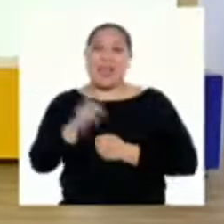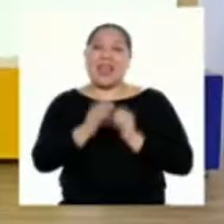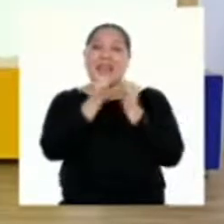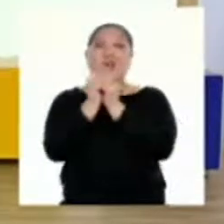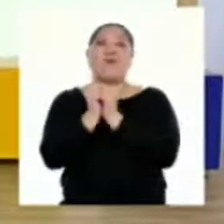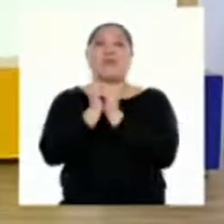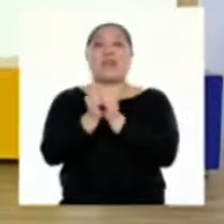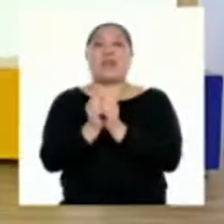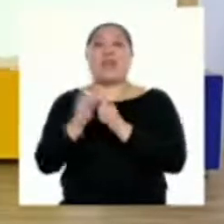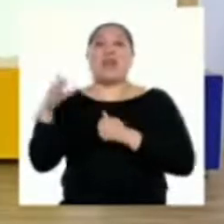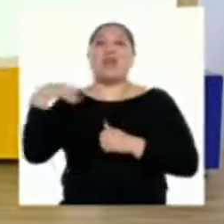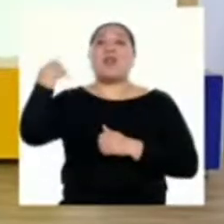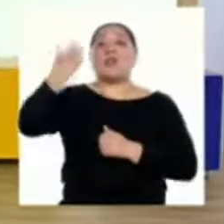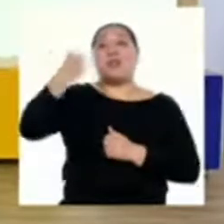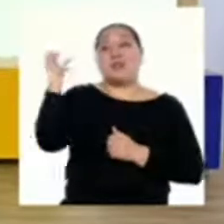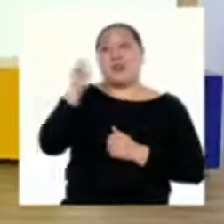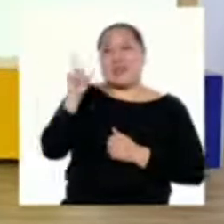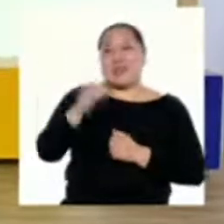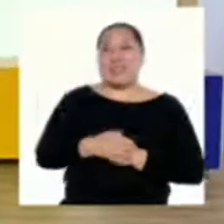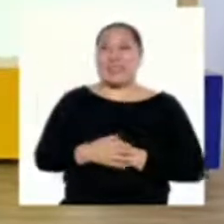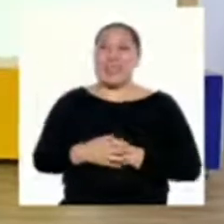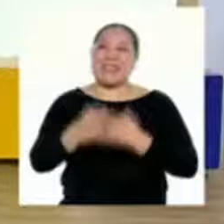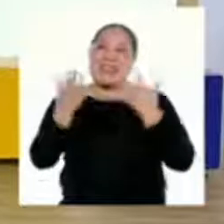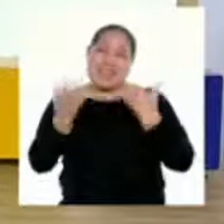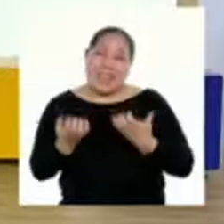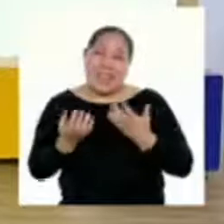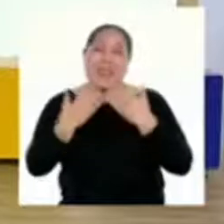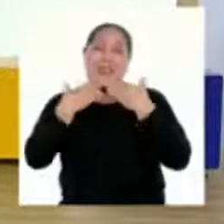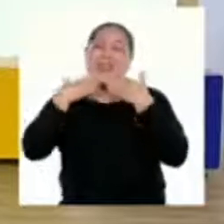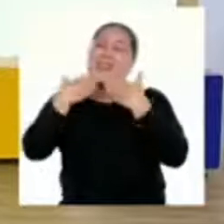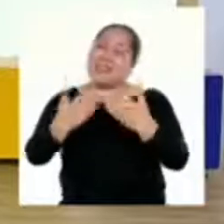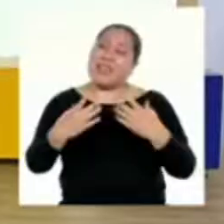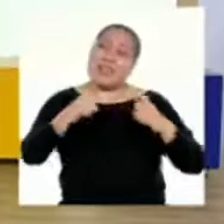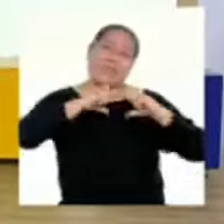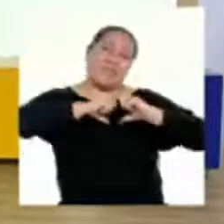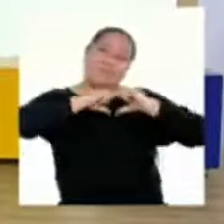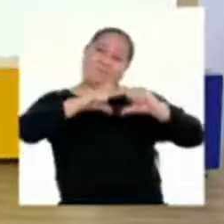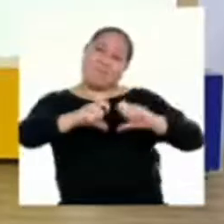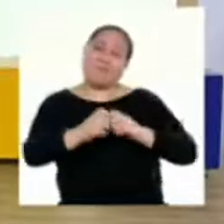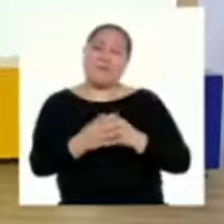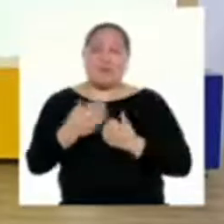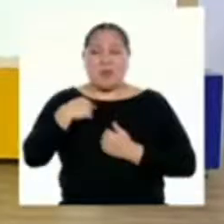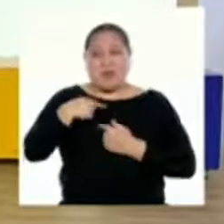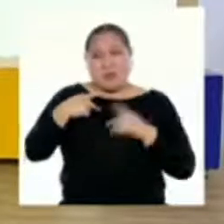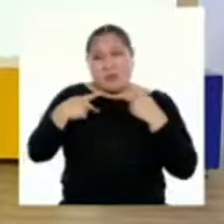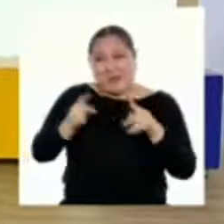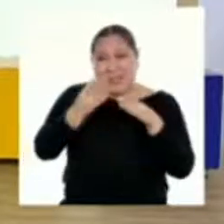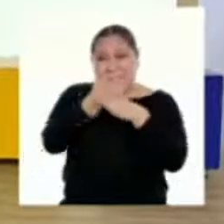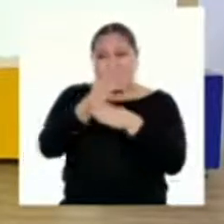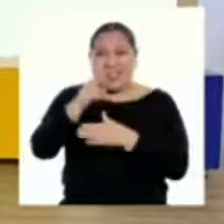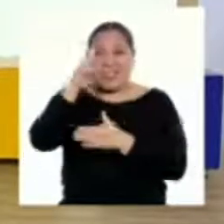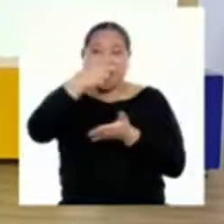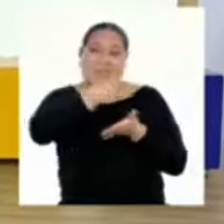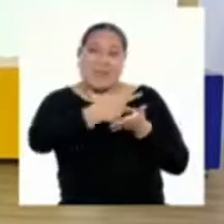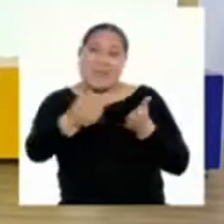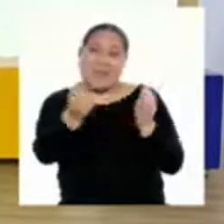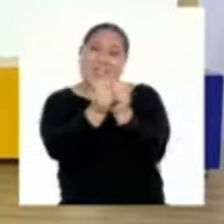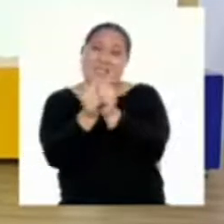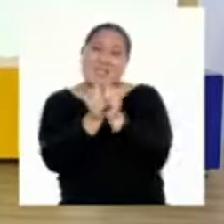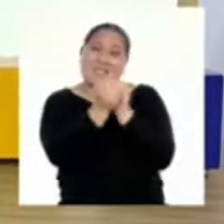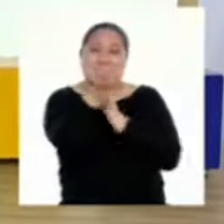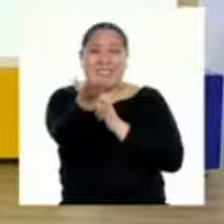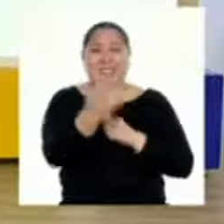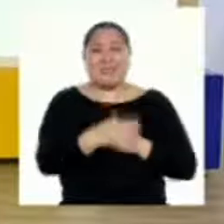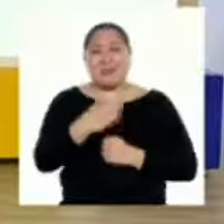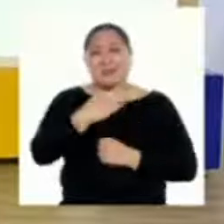el día lunes Quiero agradecerles de todo corazón por haberme permitido compartir estas dos semanas con todos ustedes para mí ha sido